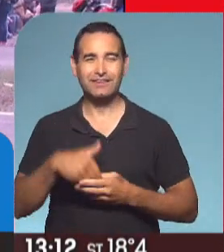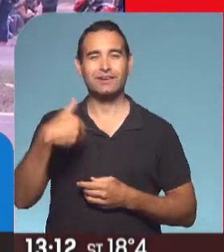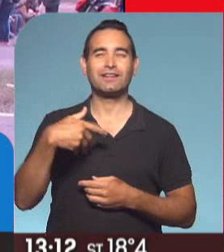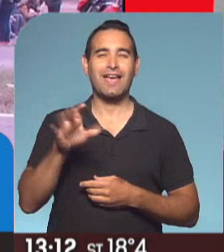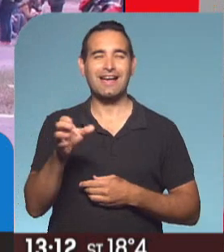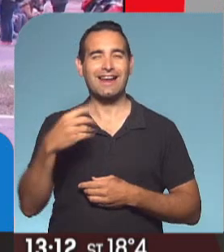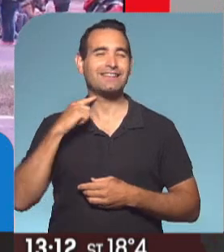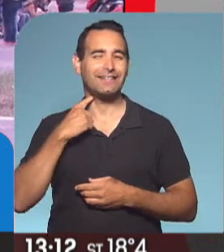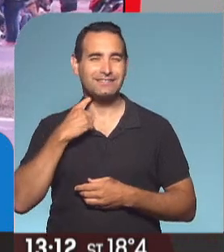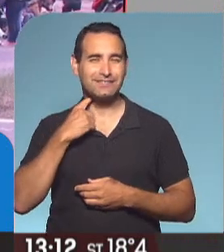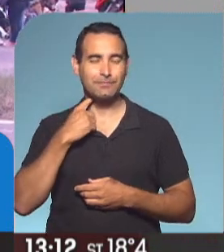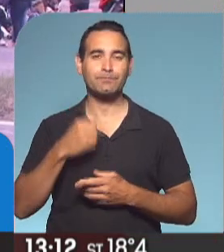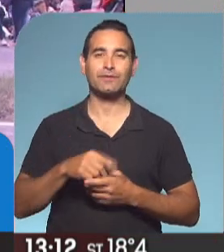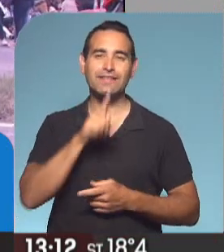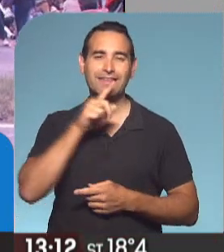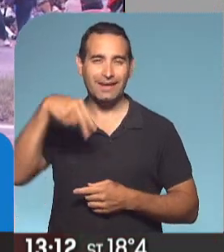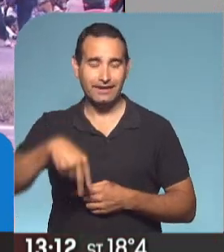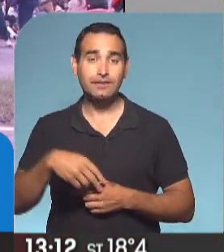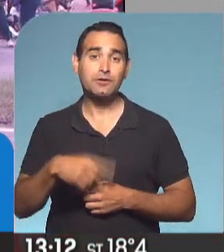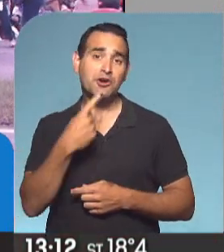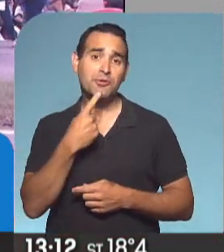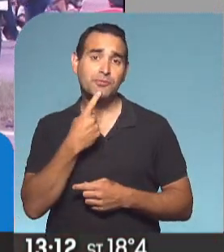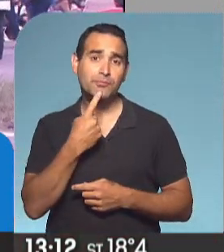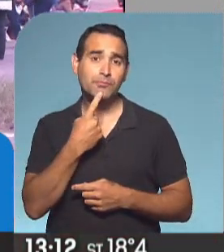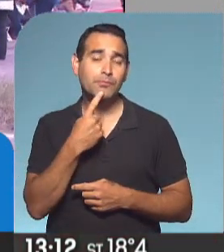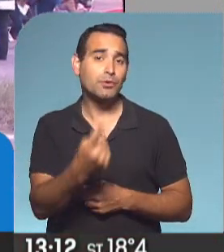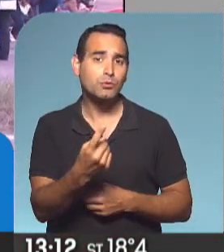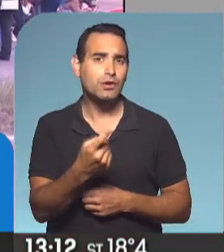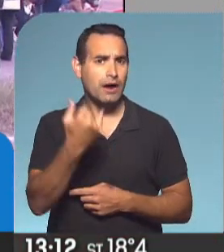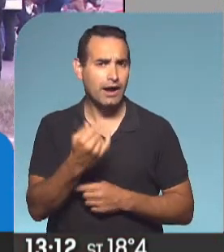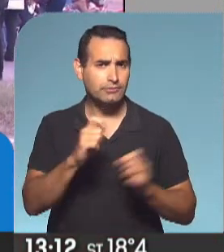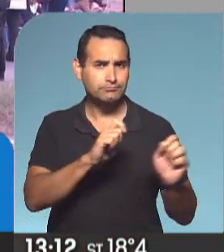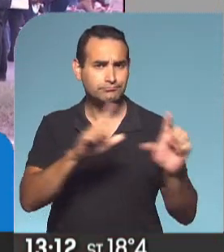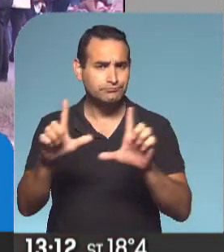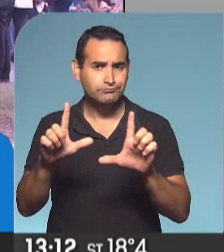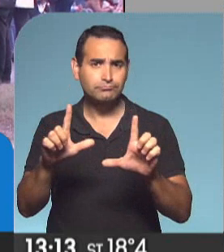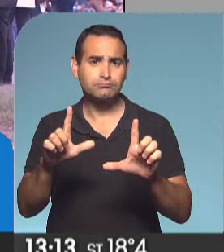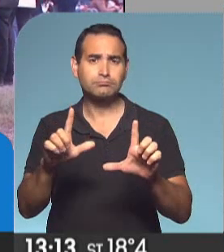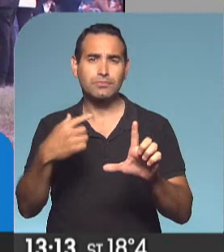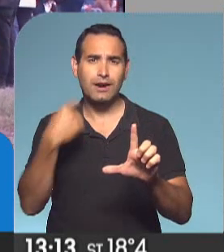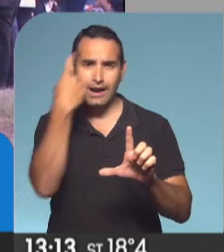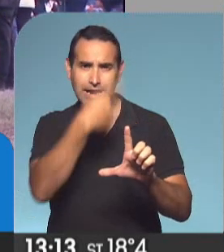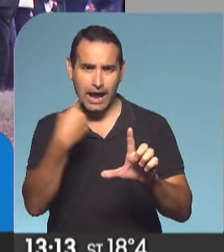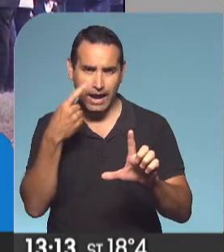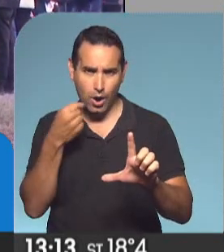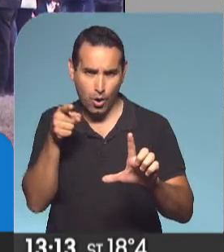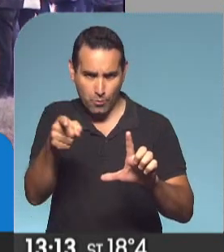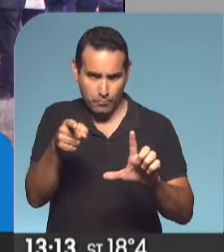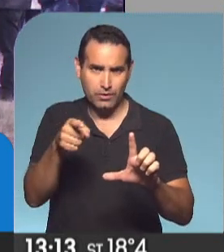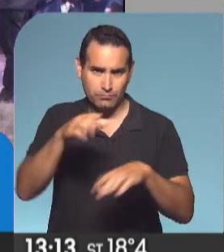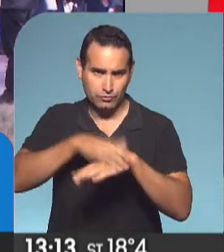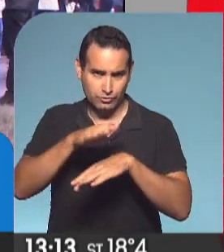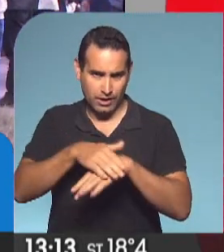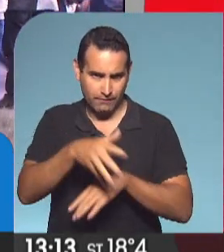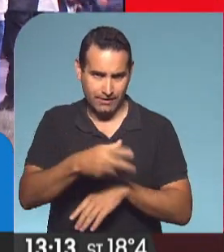Canal 13 y Todo Noticias. Preguntarle primero, porque ya se conocido una imagen, por lo menos el rostro de la persona que se llevó a